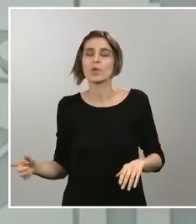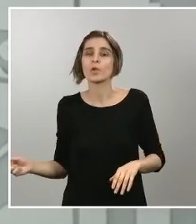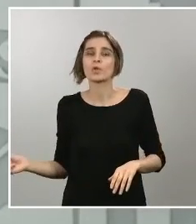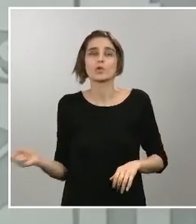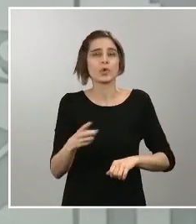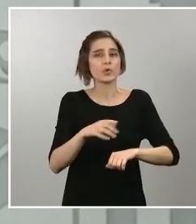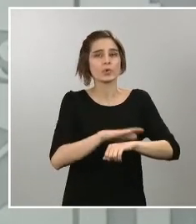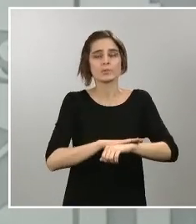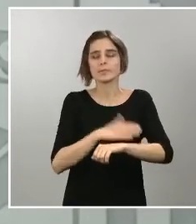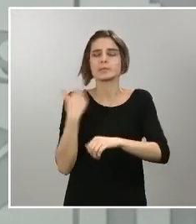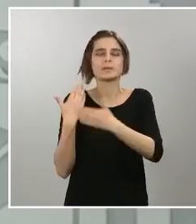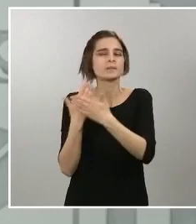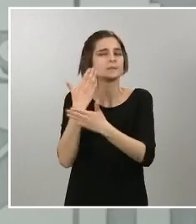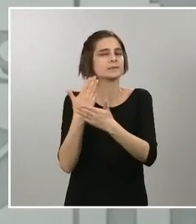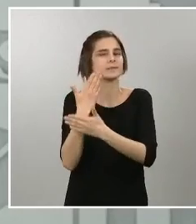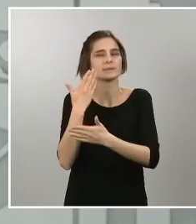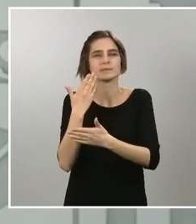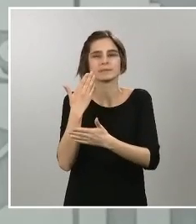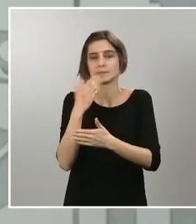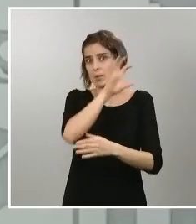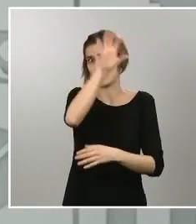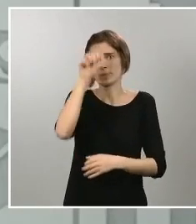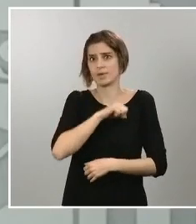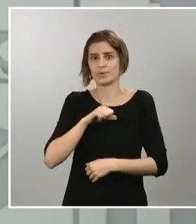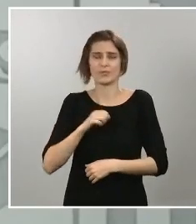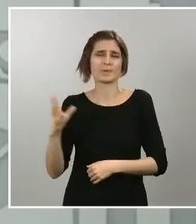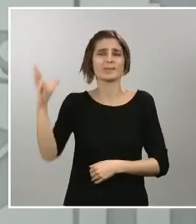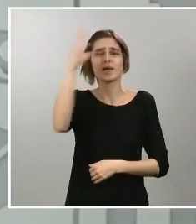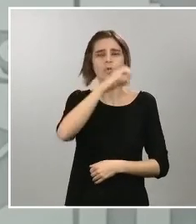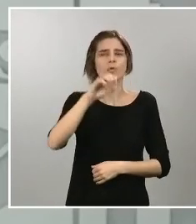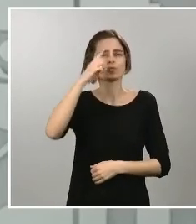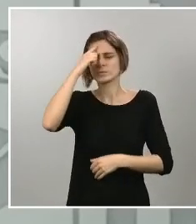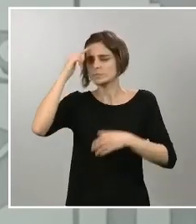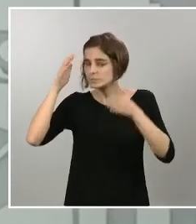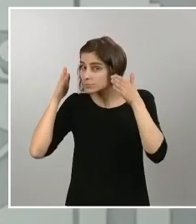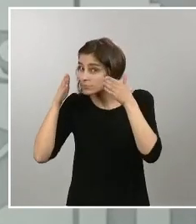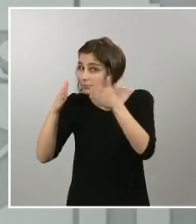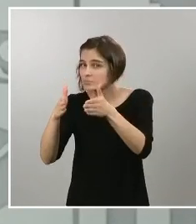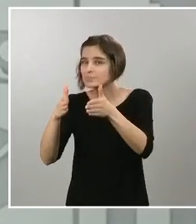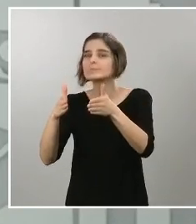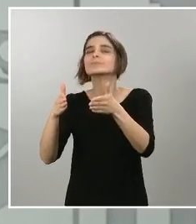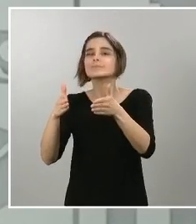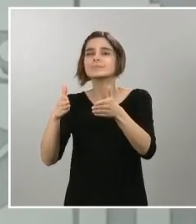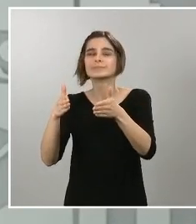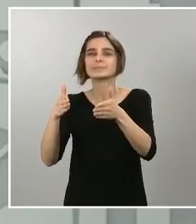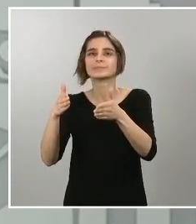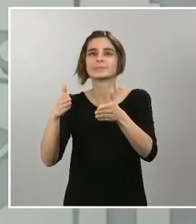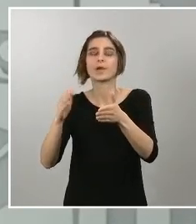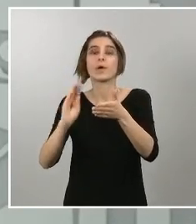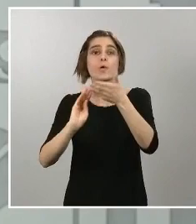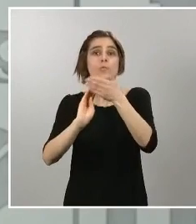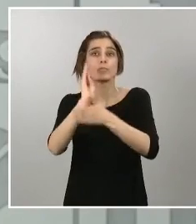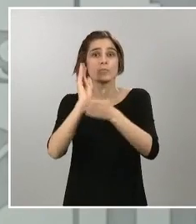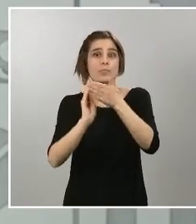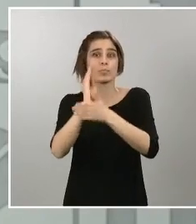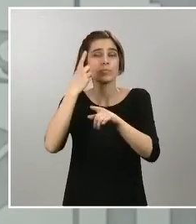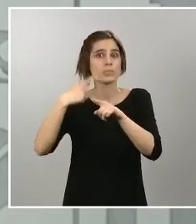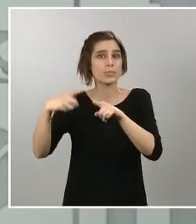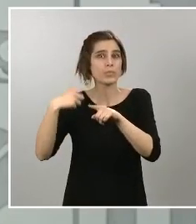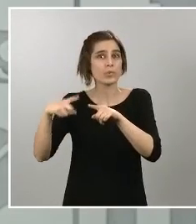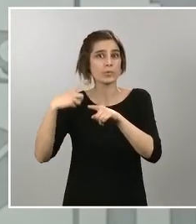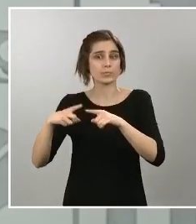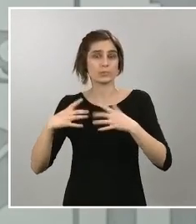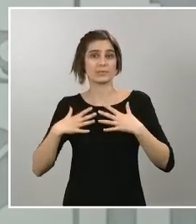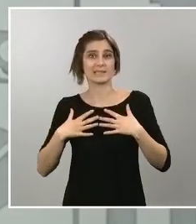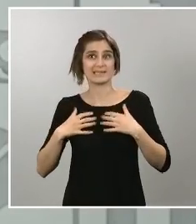y a todas las comunidades autónomas ha sido justamente el abastecimiento de los productos sanitarios que se encuentran en escasez